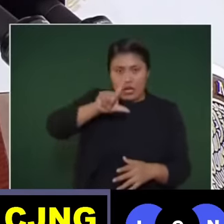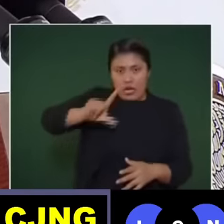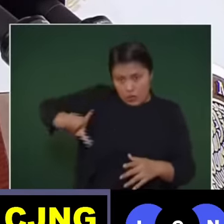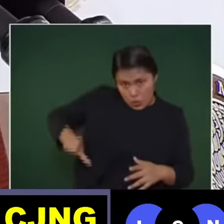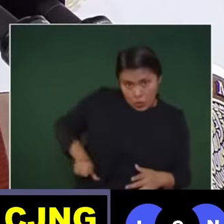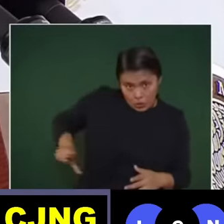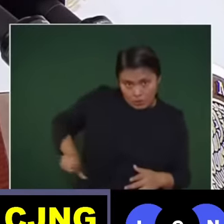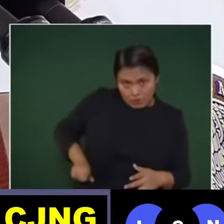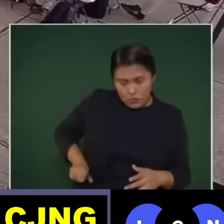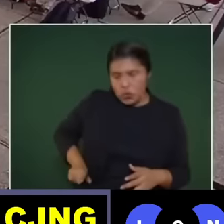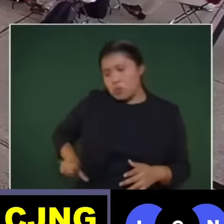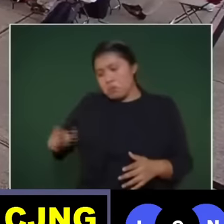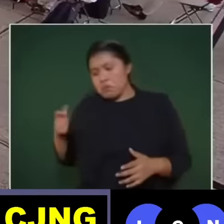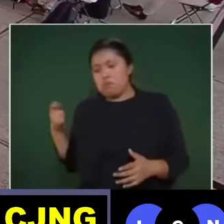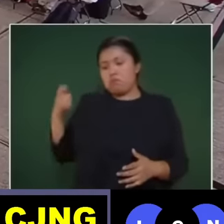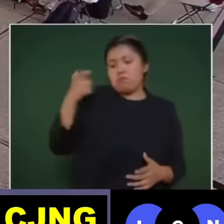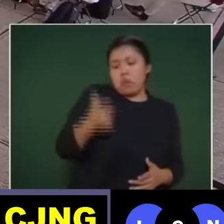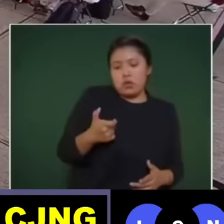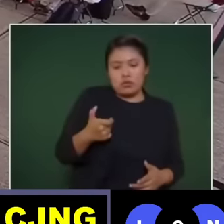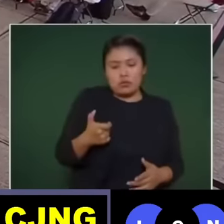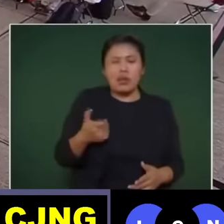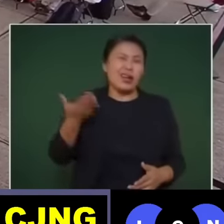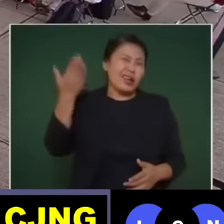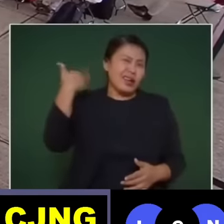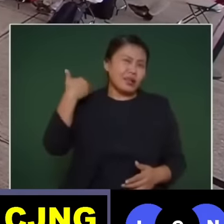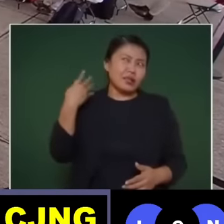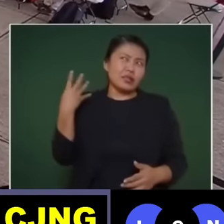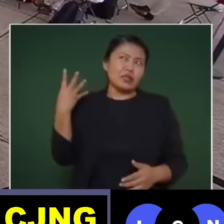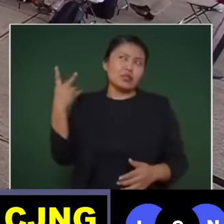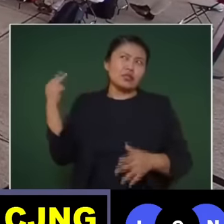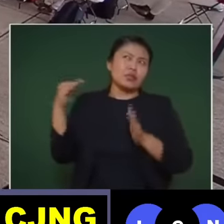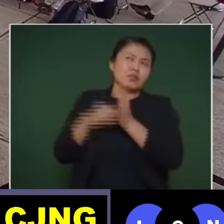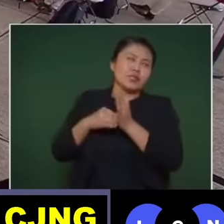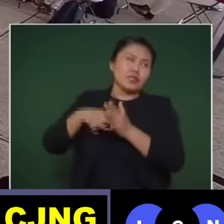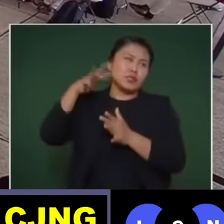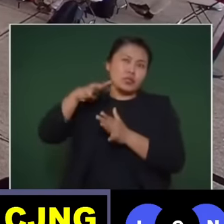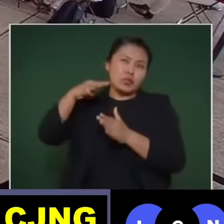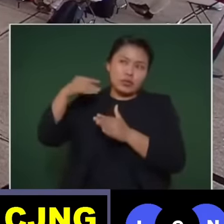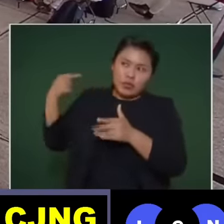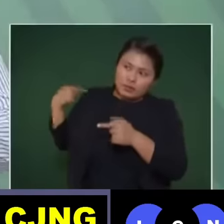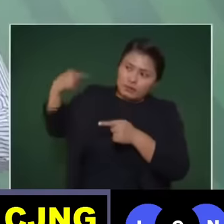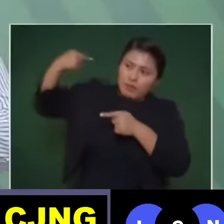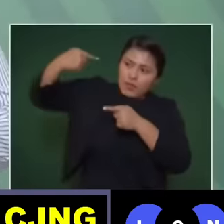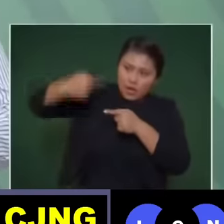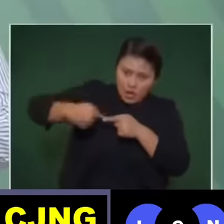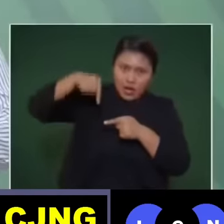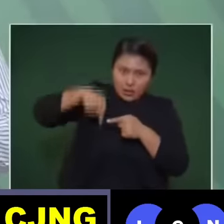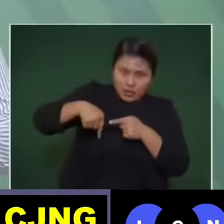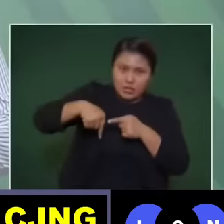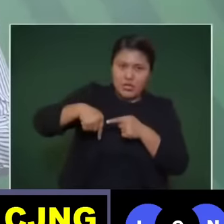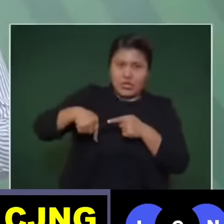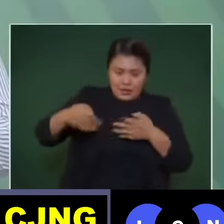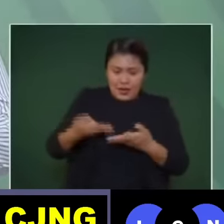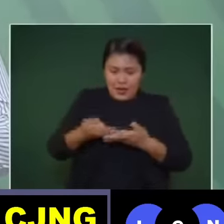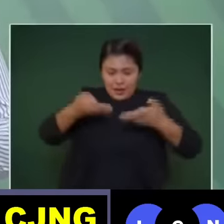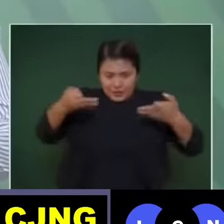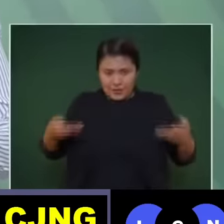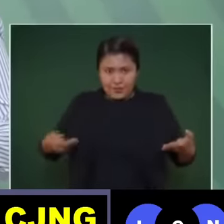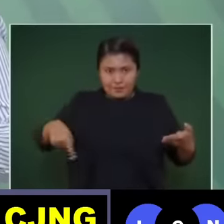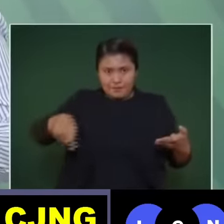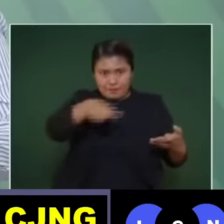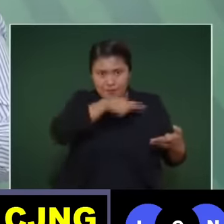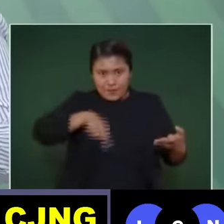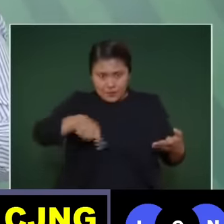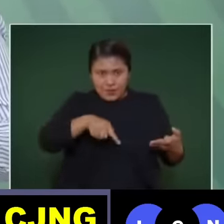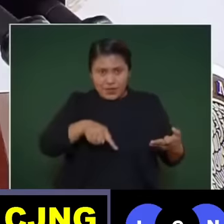que puso el gobierno en la actual administración del diecinueve para acá? Pues el terreno, digamos así, y lo que poco que se había